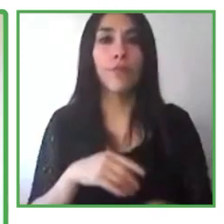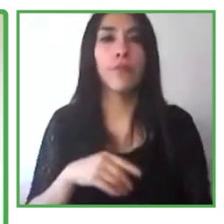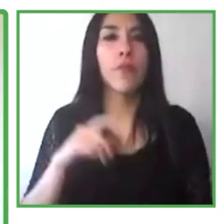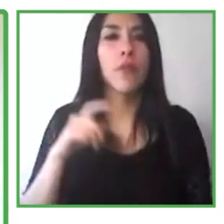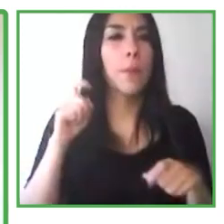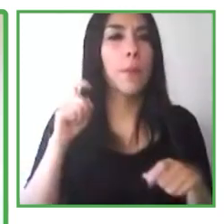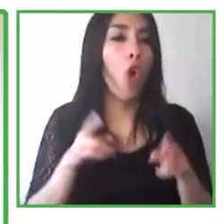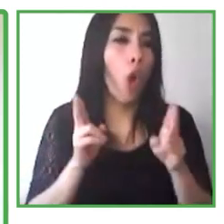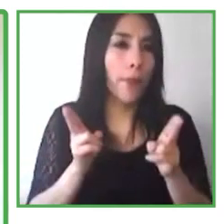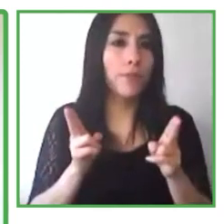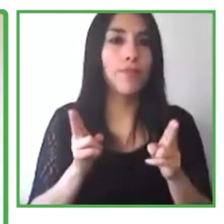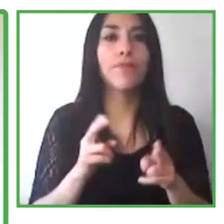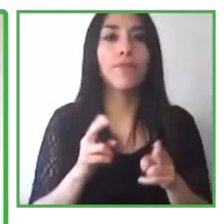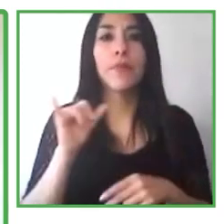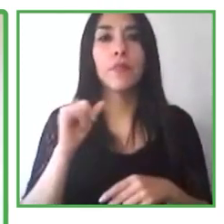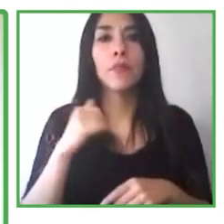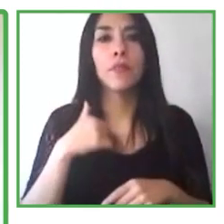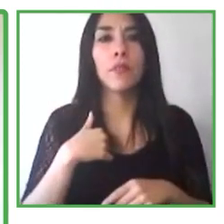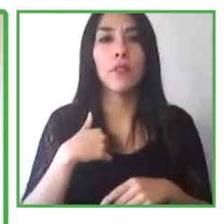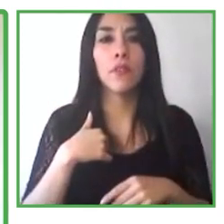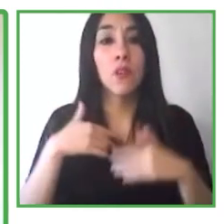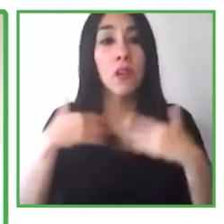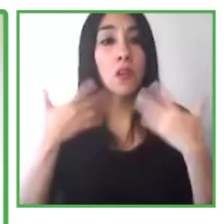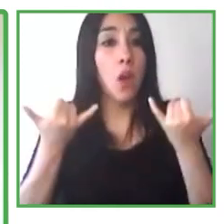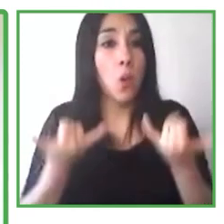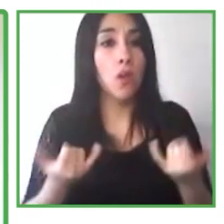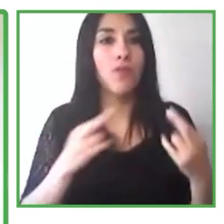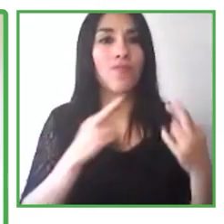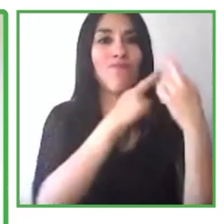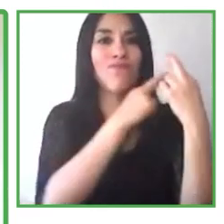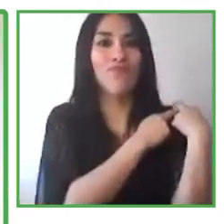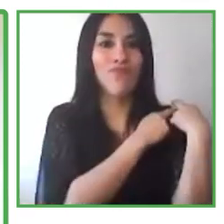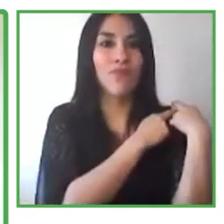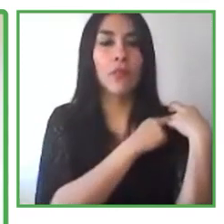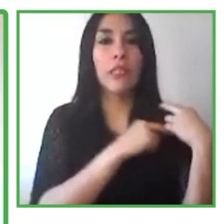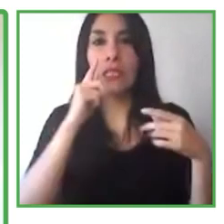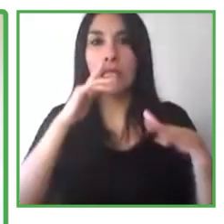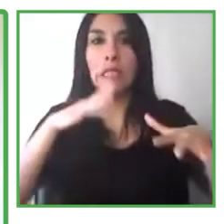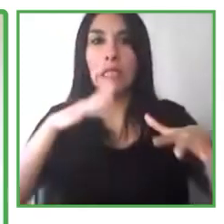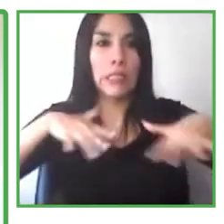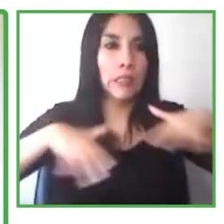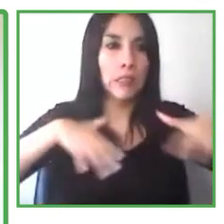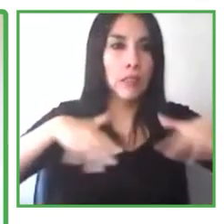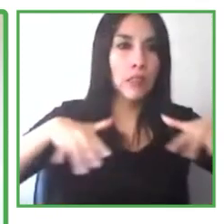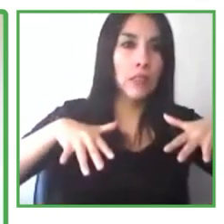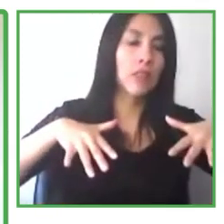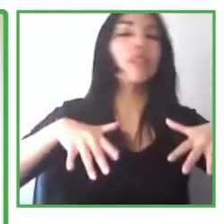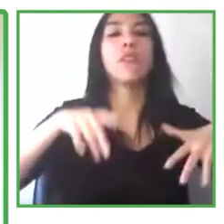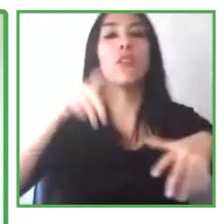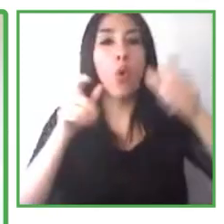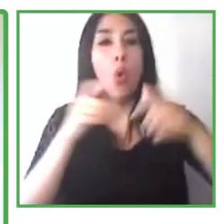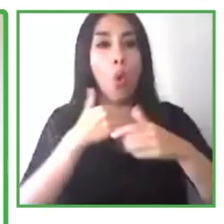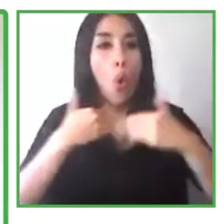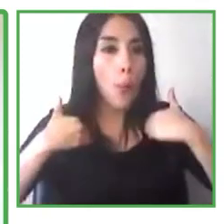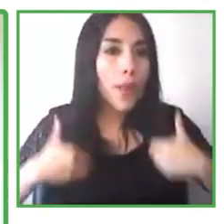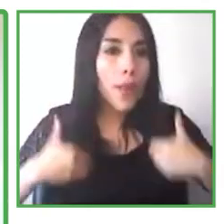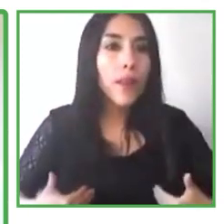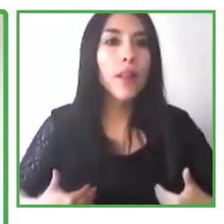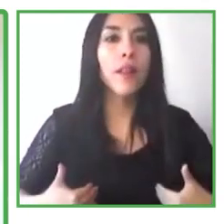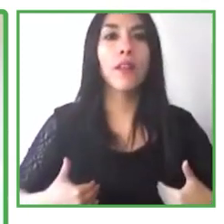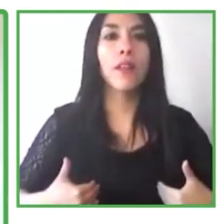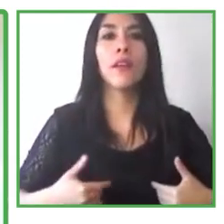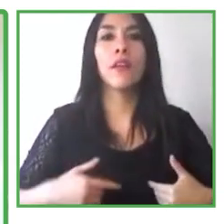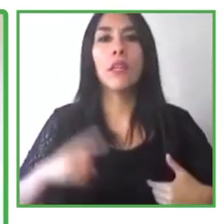agregar roles no técnicos, por ejemplo, la finanza, recursos humanos, marketing. Lo que tú digas. Queremos realmente diversificar las opciones y